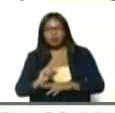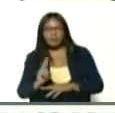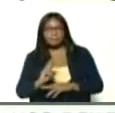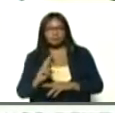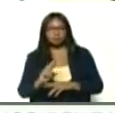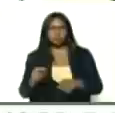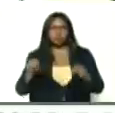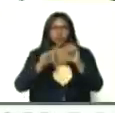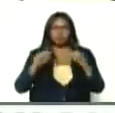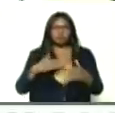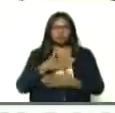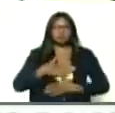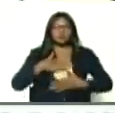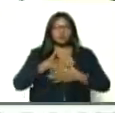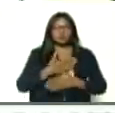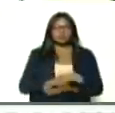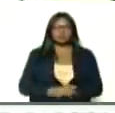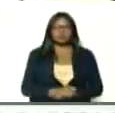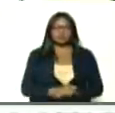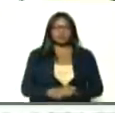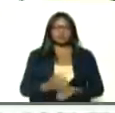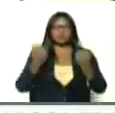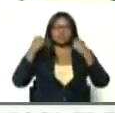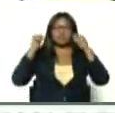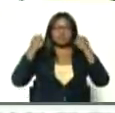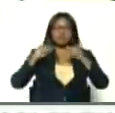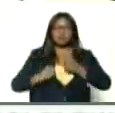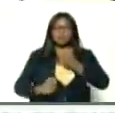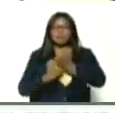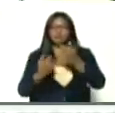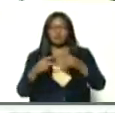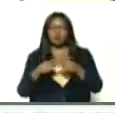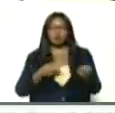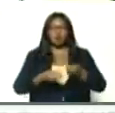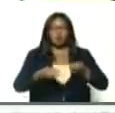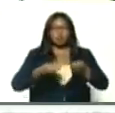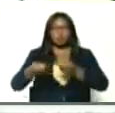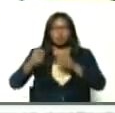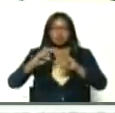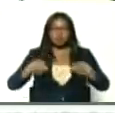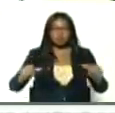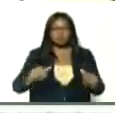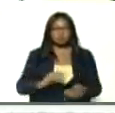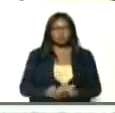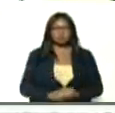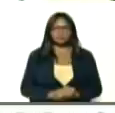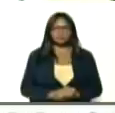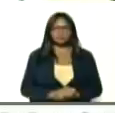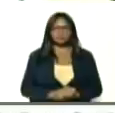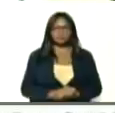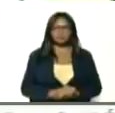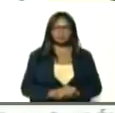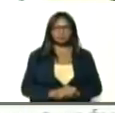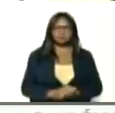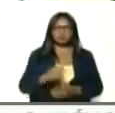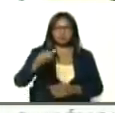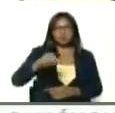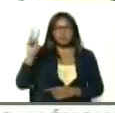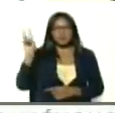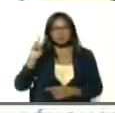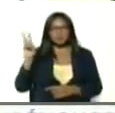estabilidad, el ejercicio, de la soberanía, el control territorial, de Venezuela,